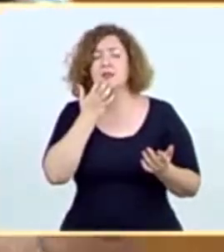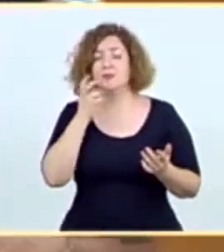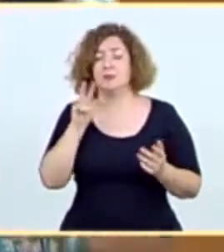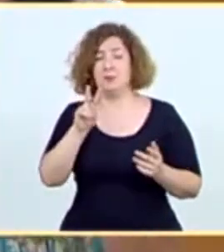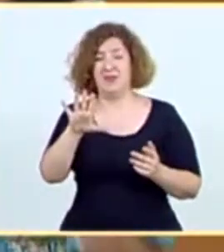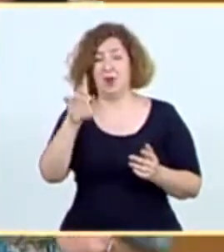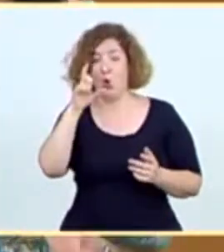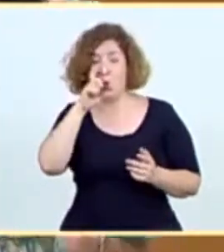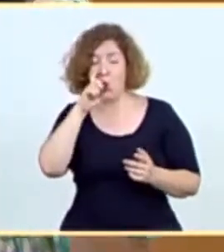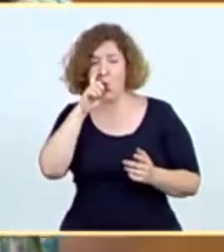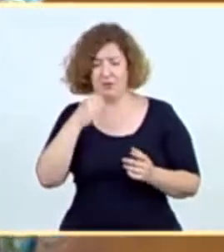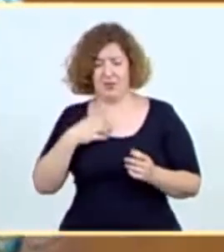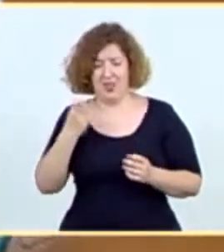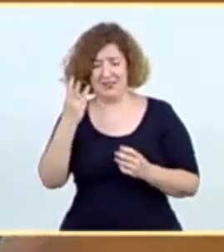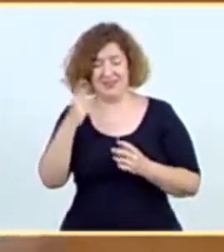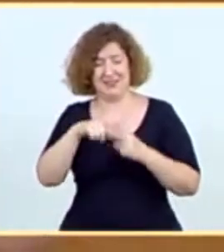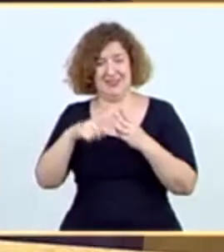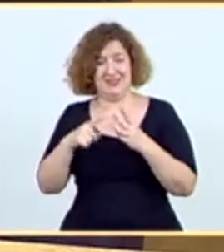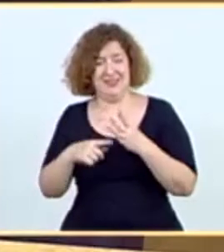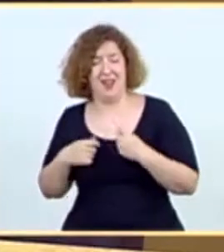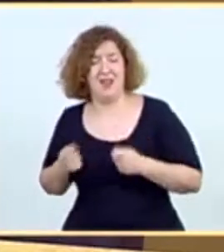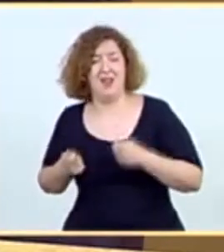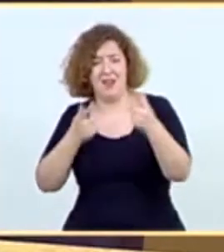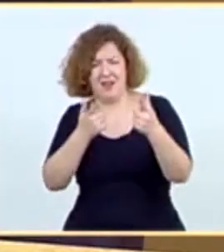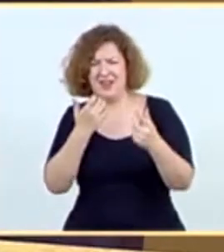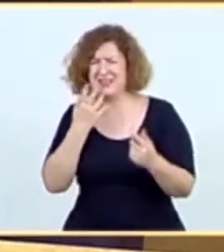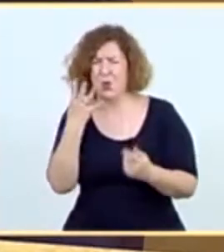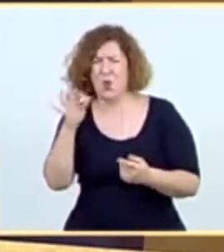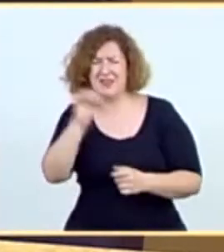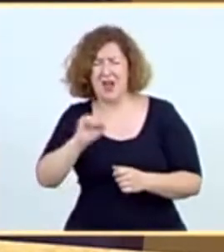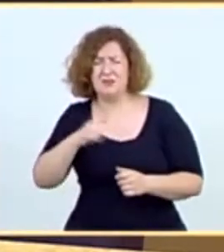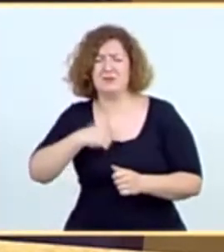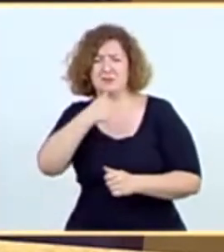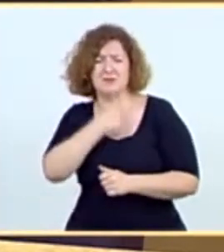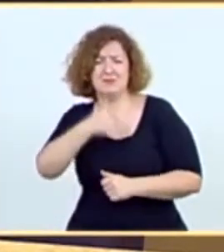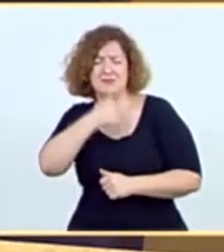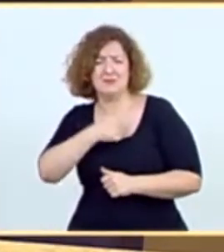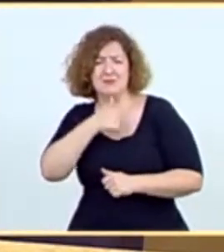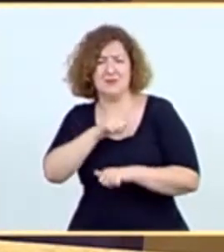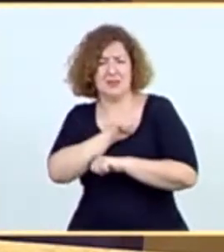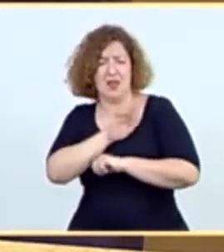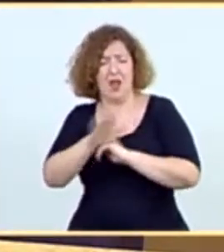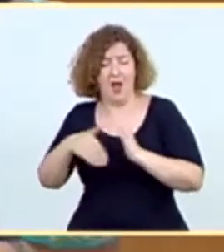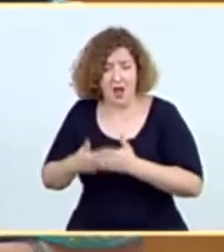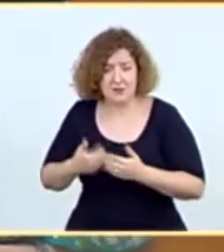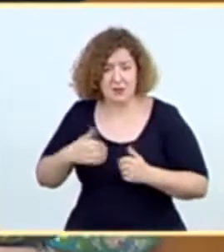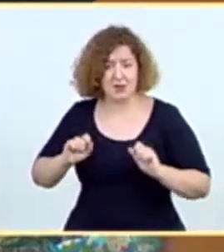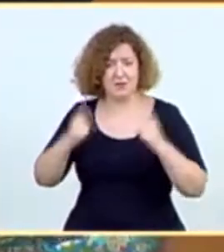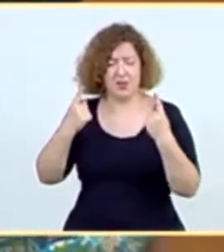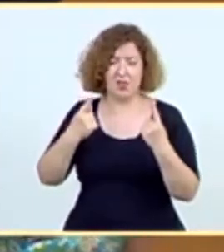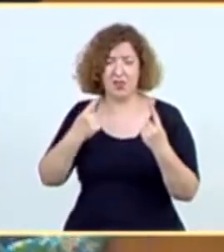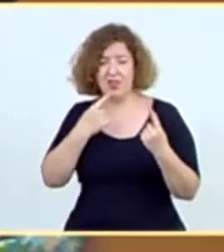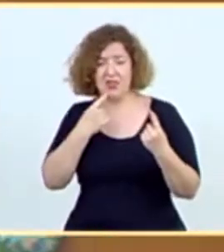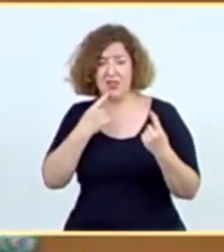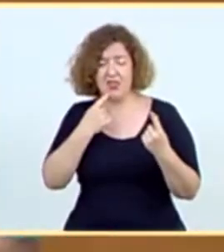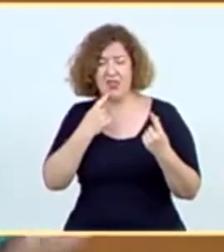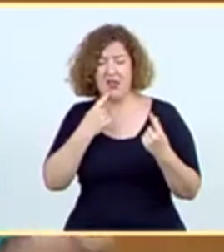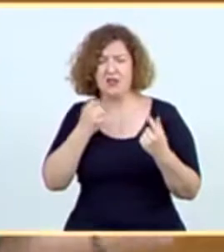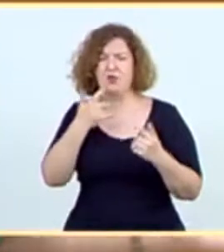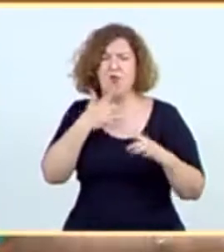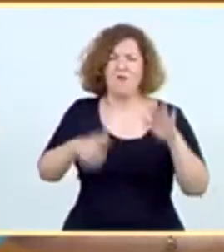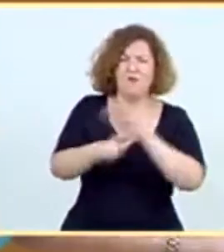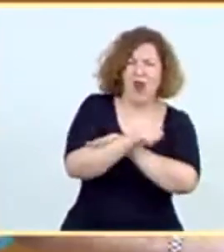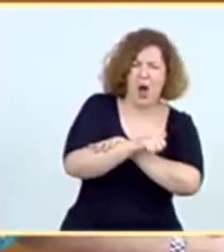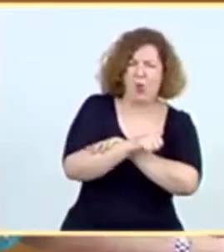junio tres transferencias importantes que llevaban más de 40 años pendientes, como usted bien ha dicho, usted dice que si no lo damos es un fraude,